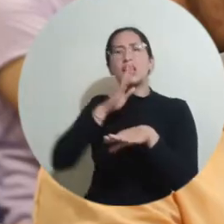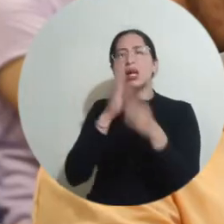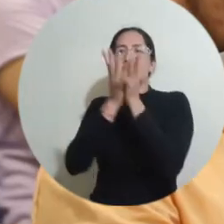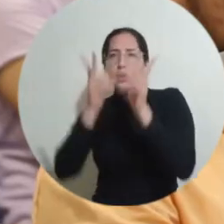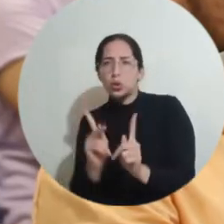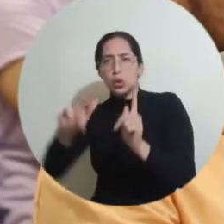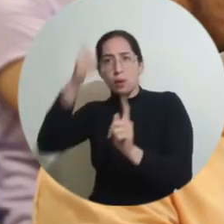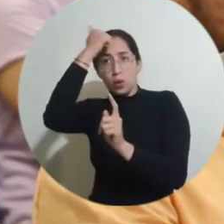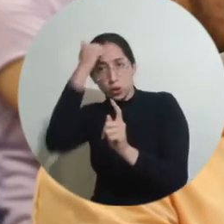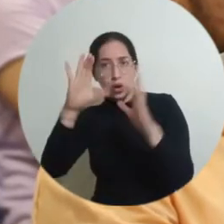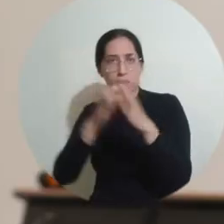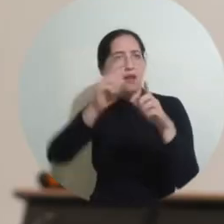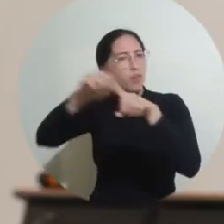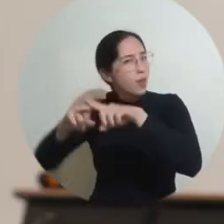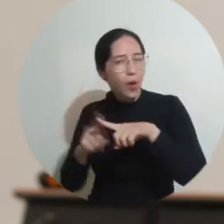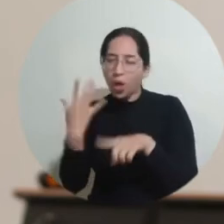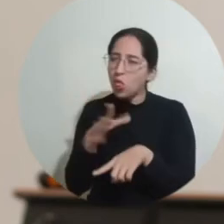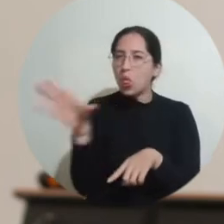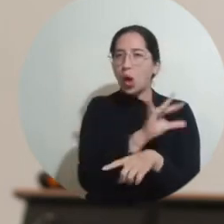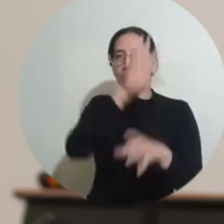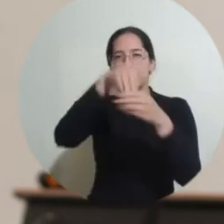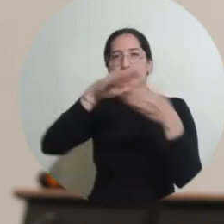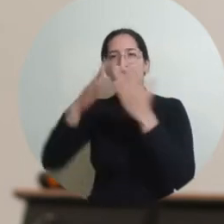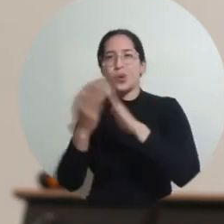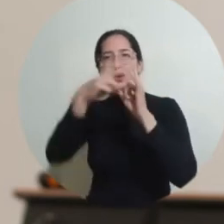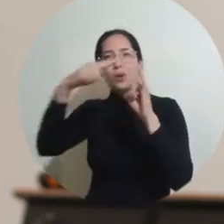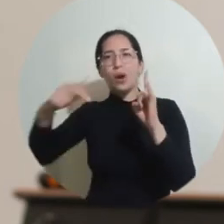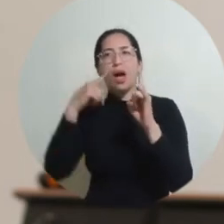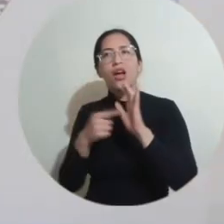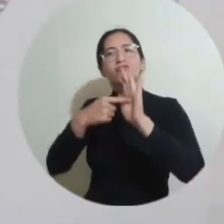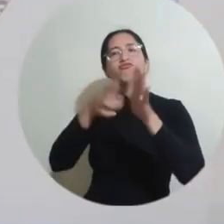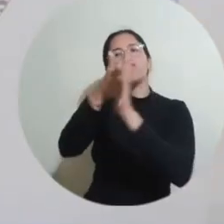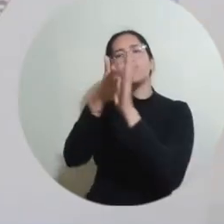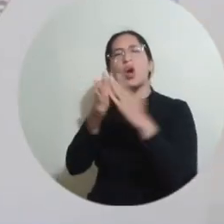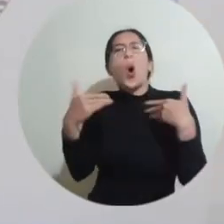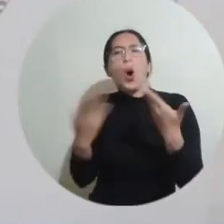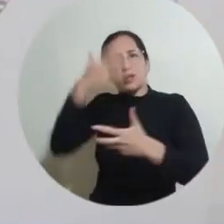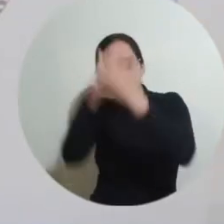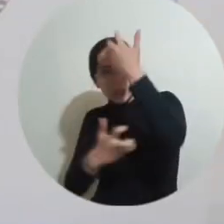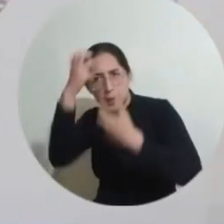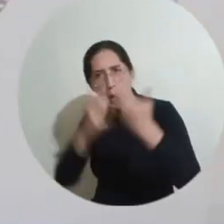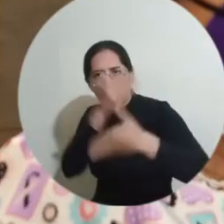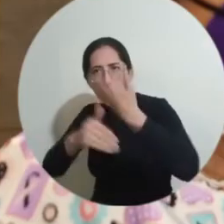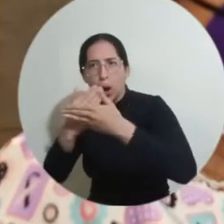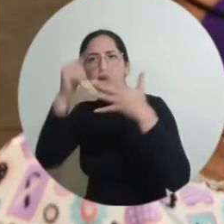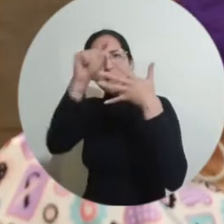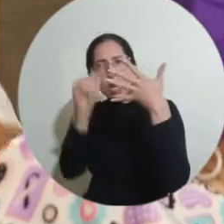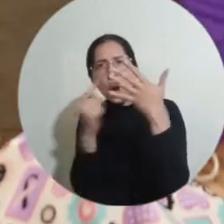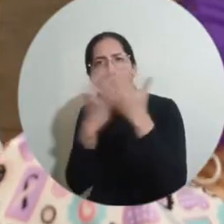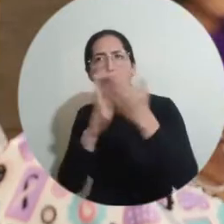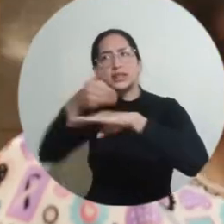sensibilización con directivos, docentes, estudiantes, graduados y demás grupos de interés, donde se informa cómo será el proceso de